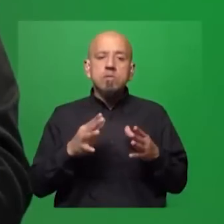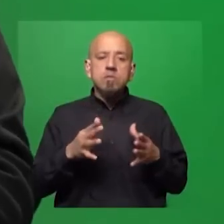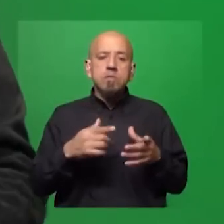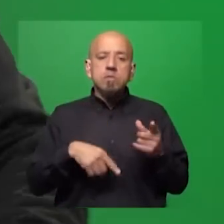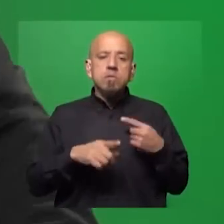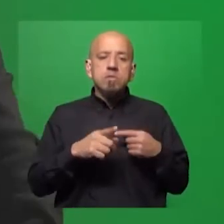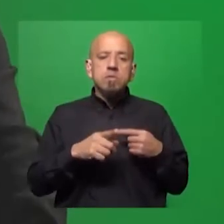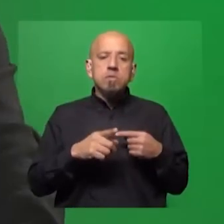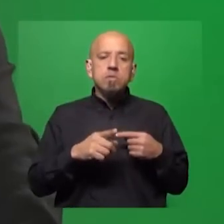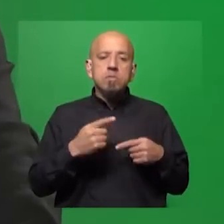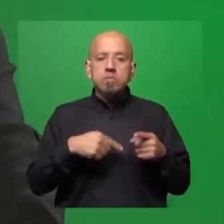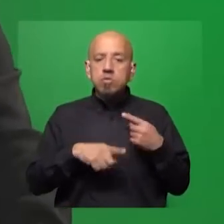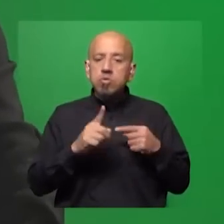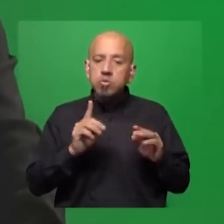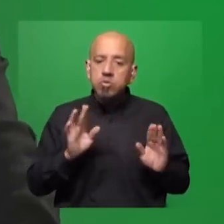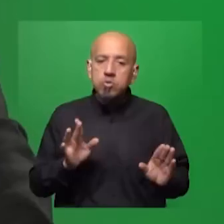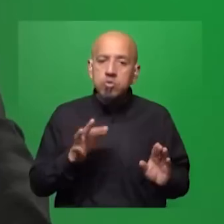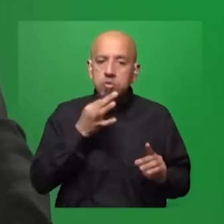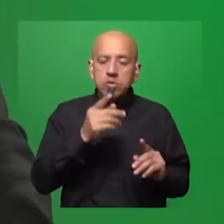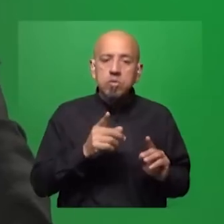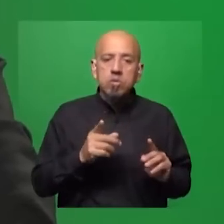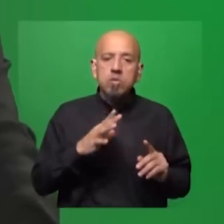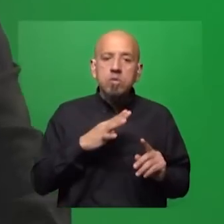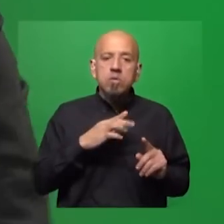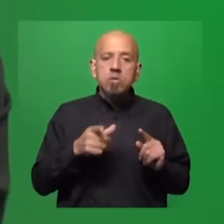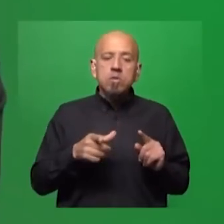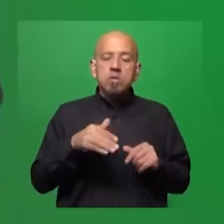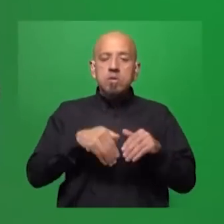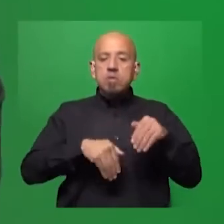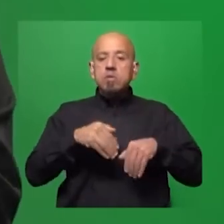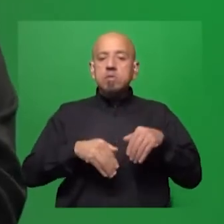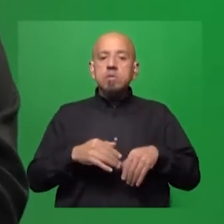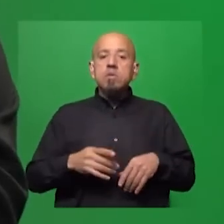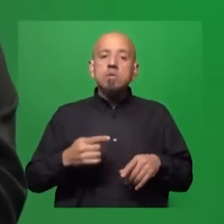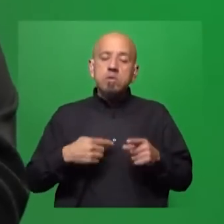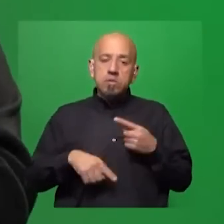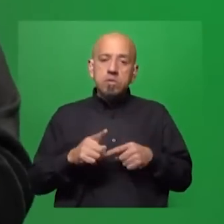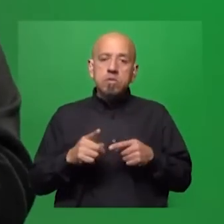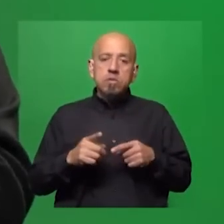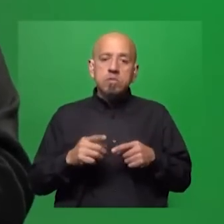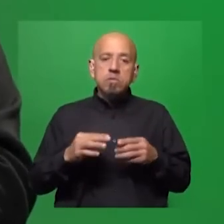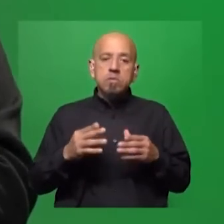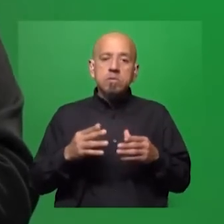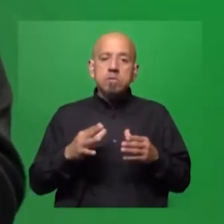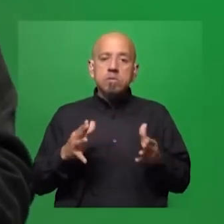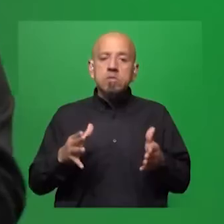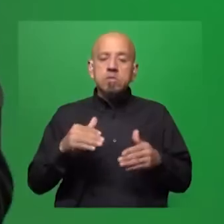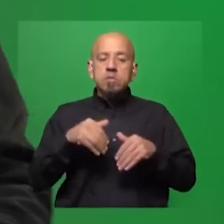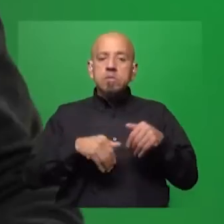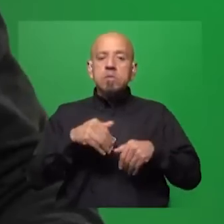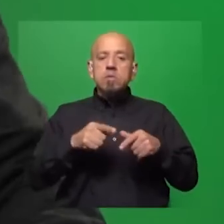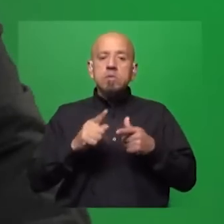de perfil, pero yo diría que todo eso está en juego en esta elección, así que además de lo atractivo que es una elección